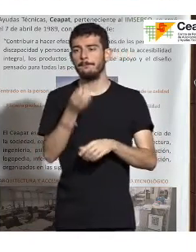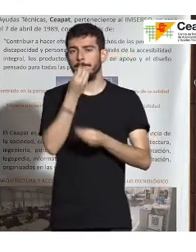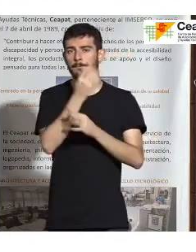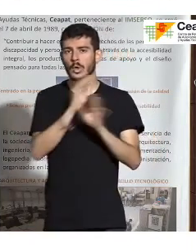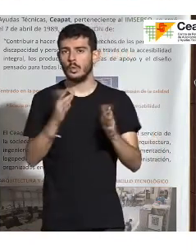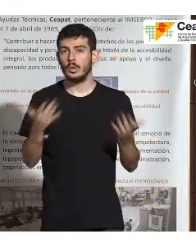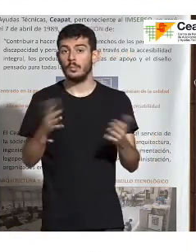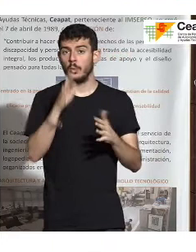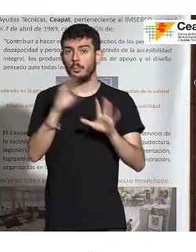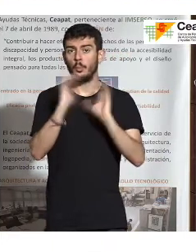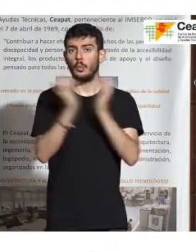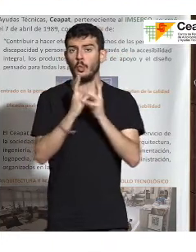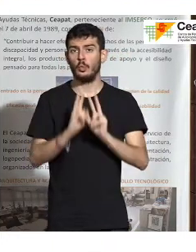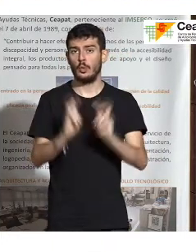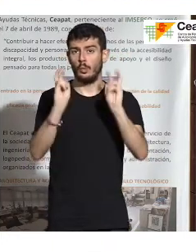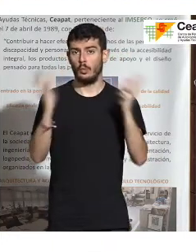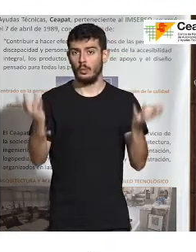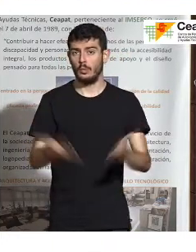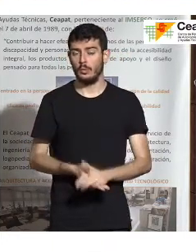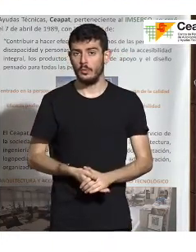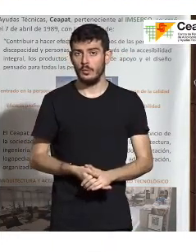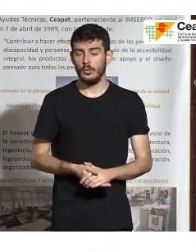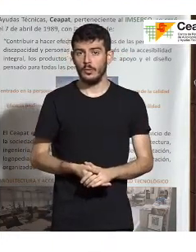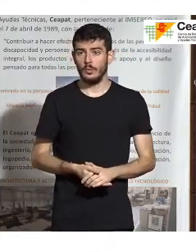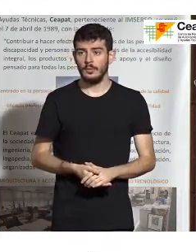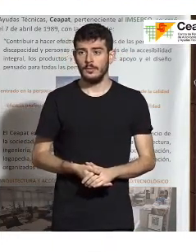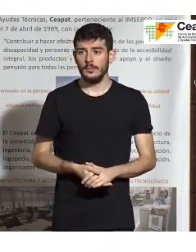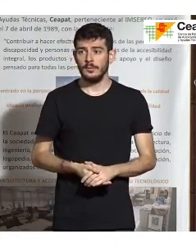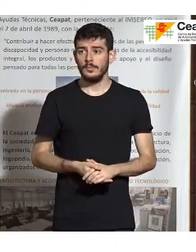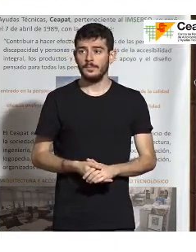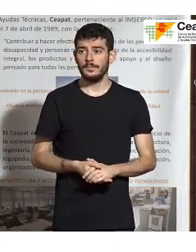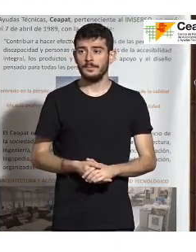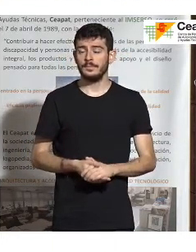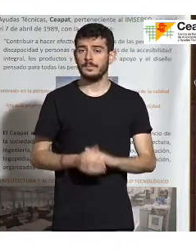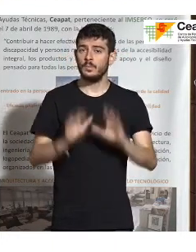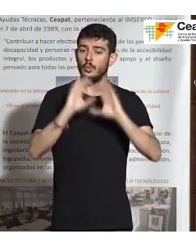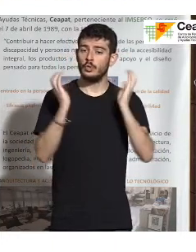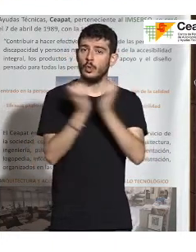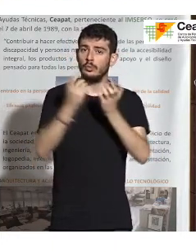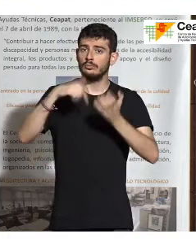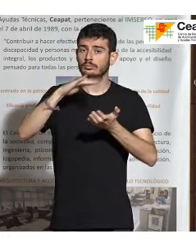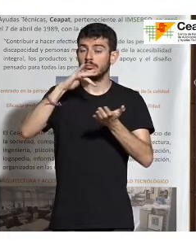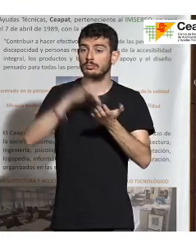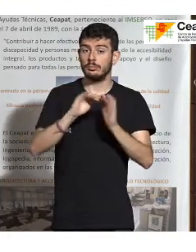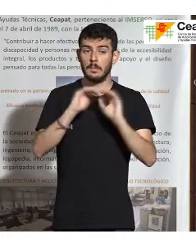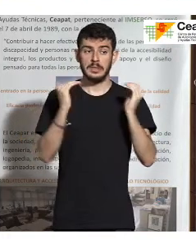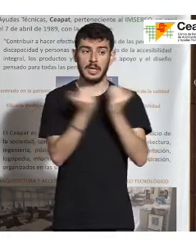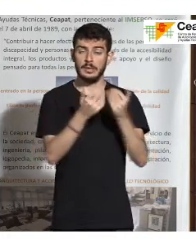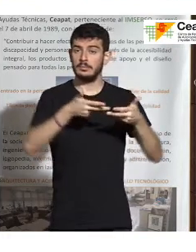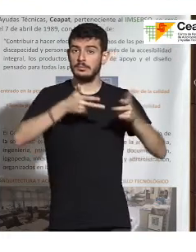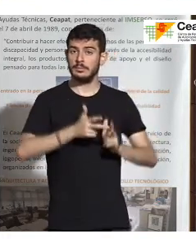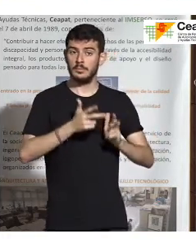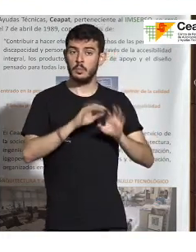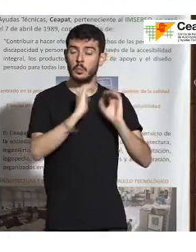nuevo, es un mundo en el que nos vamos a encontrar sentados en una mesa, pues con el mundo de la